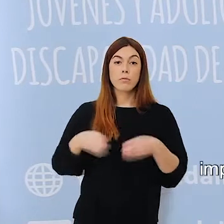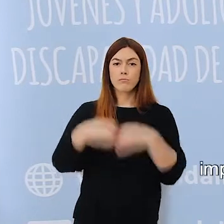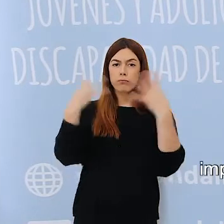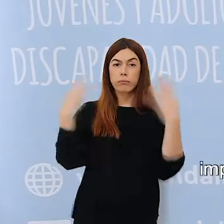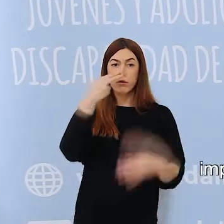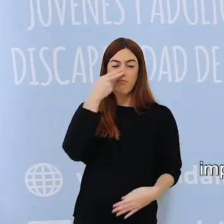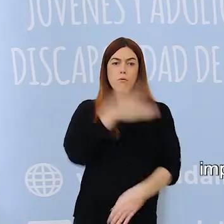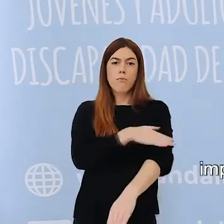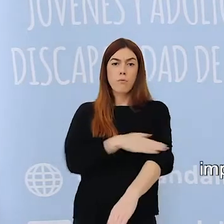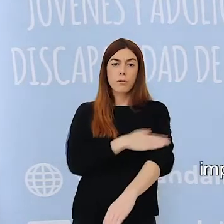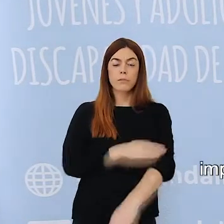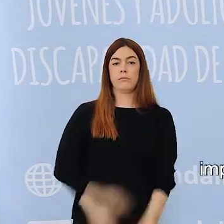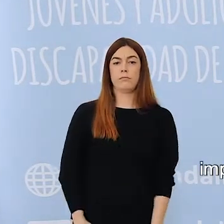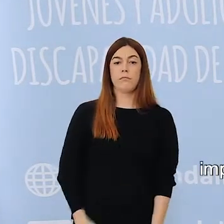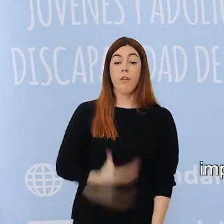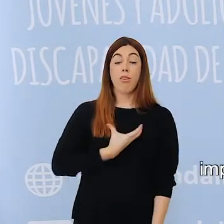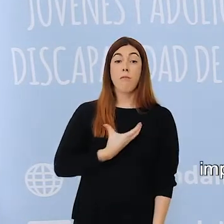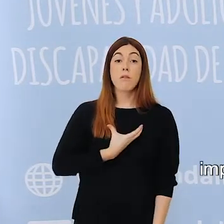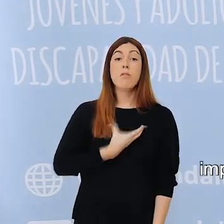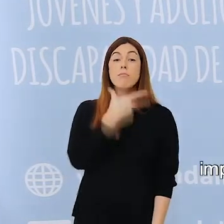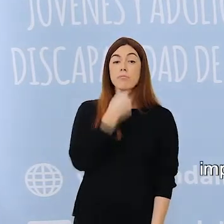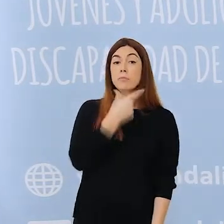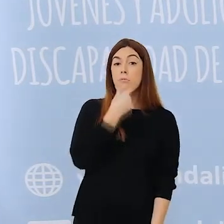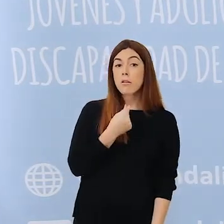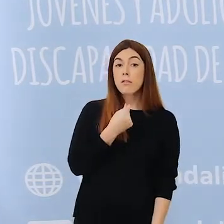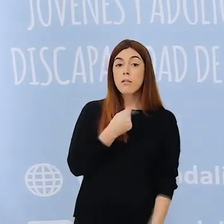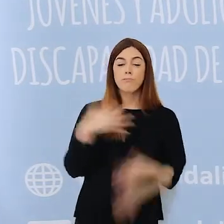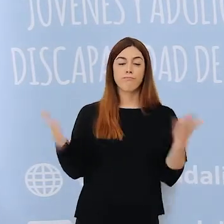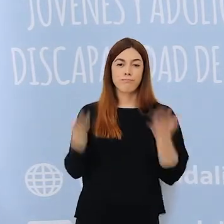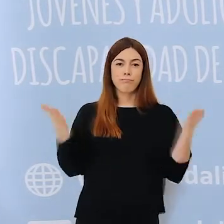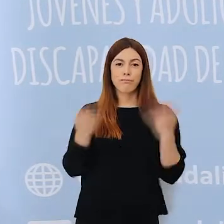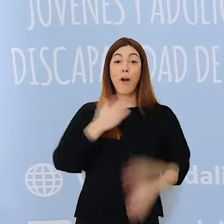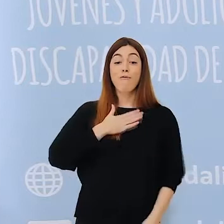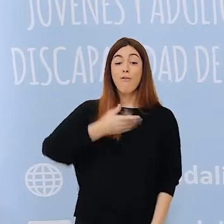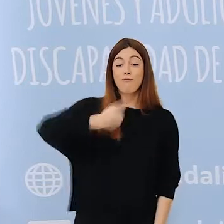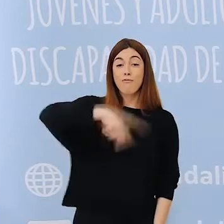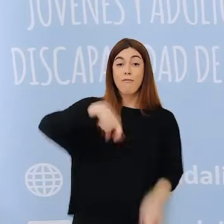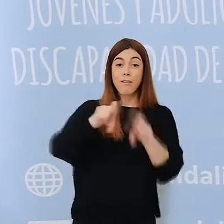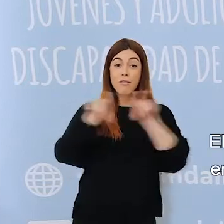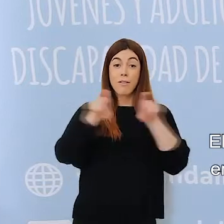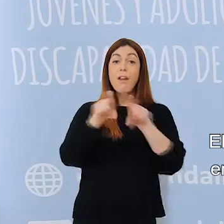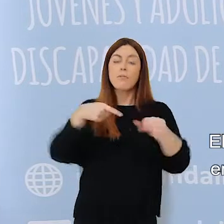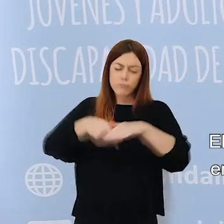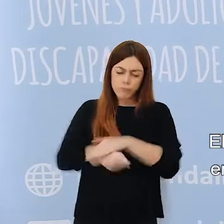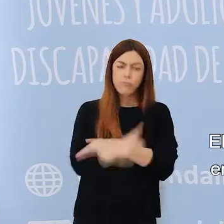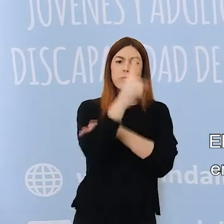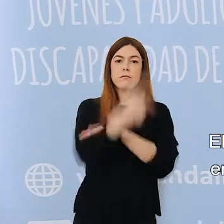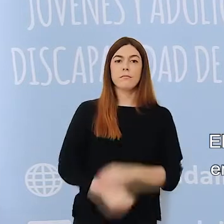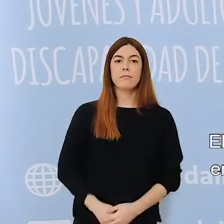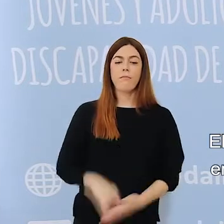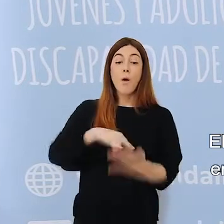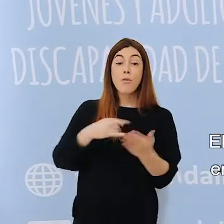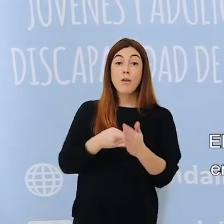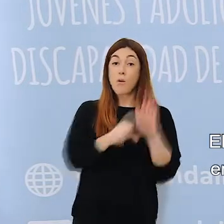impulsado por el Ayuntamiento de San Vicente y desarrollado desde nuestra entidad, el cual ha